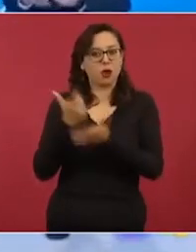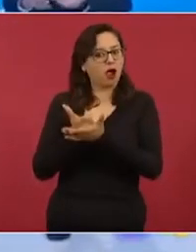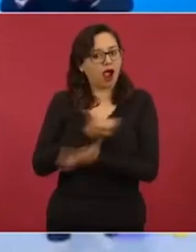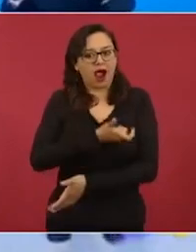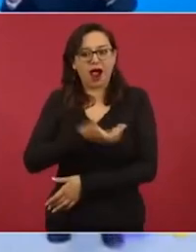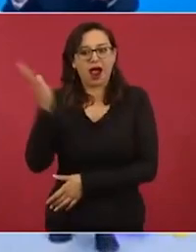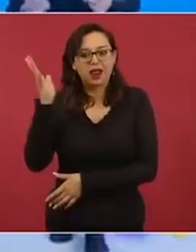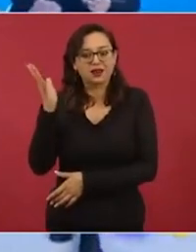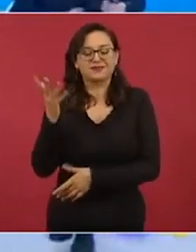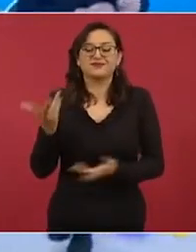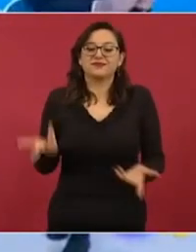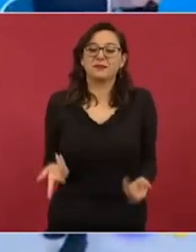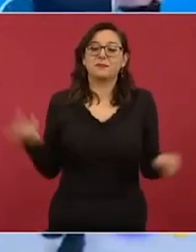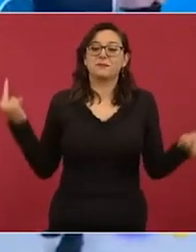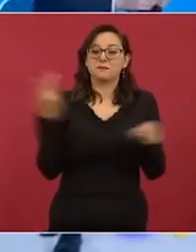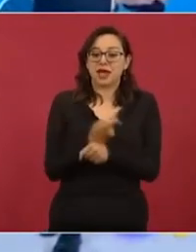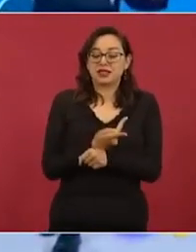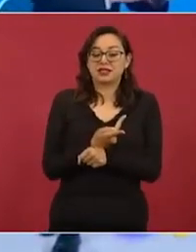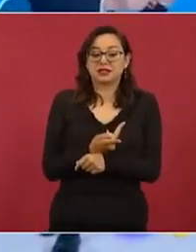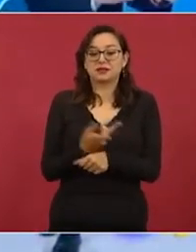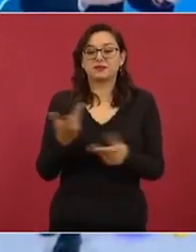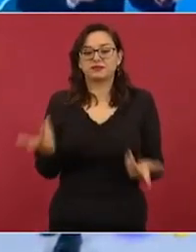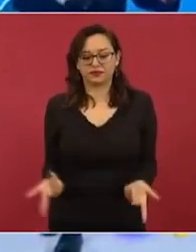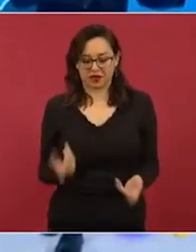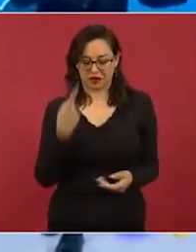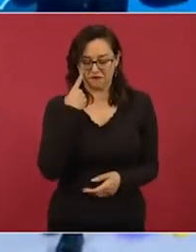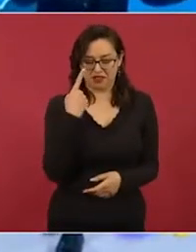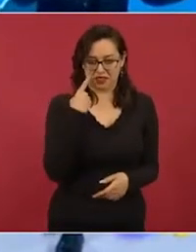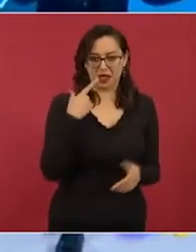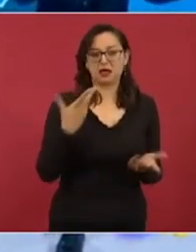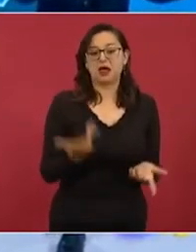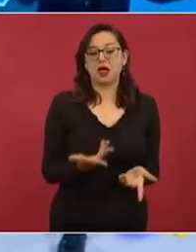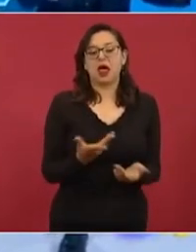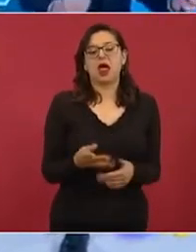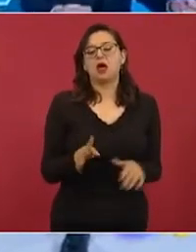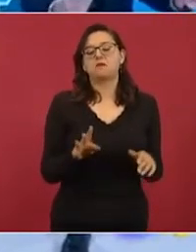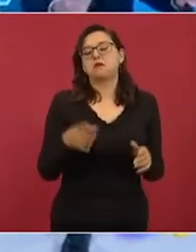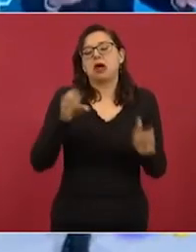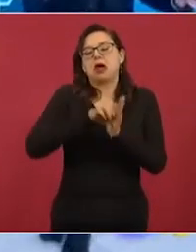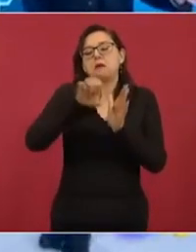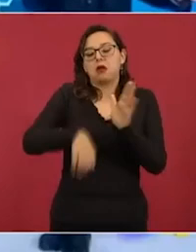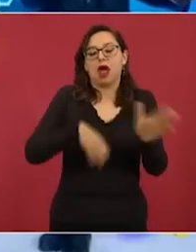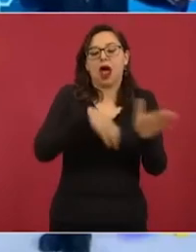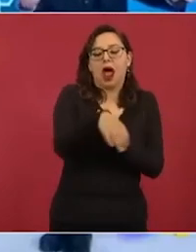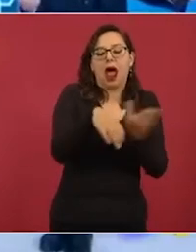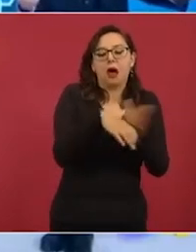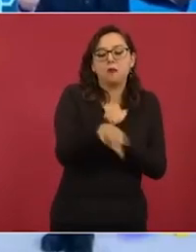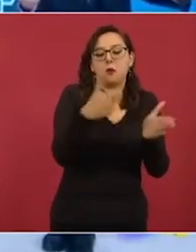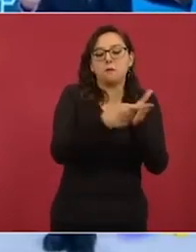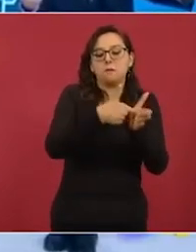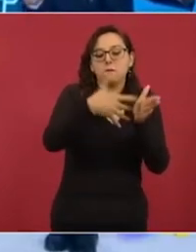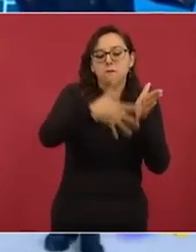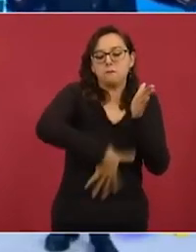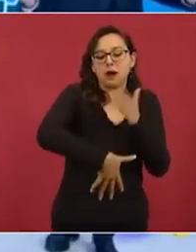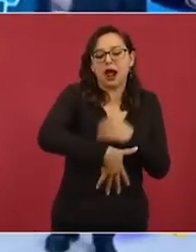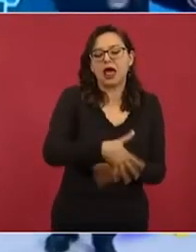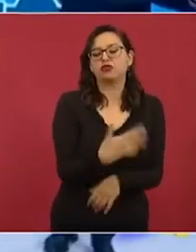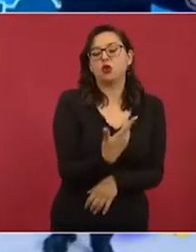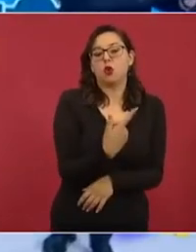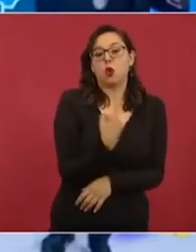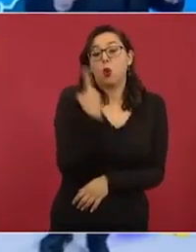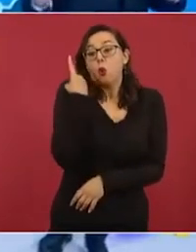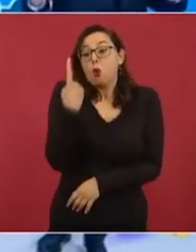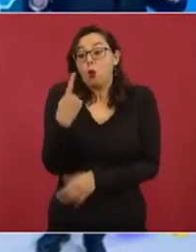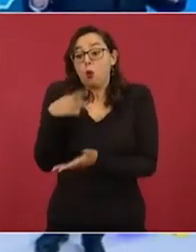entiendan la metáfora del jamón, es como comprar 999 gramos de jamón barato, un gramo de 5 jotas